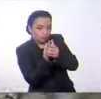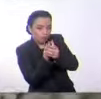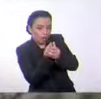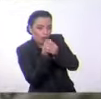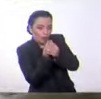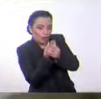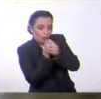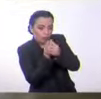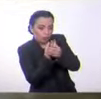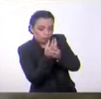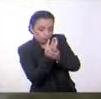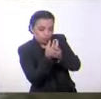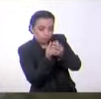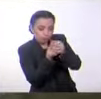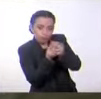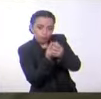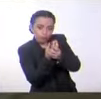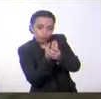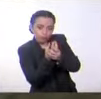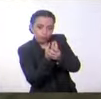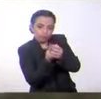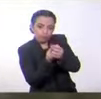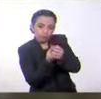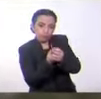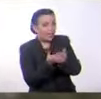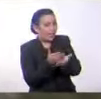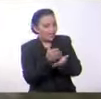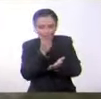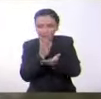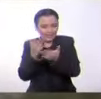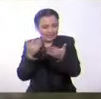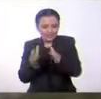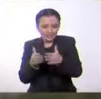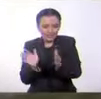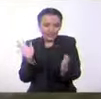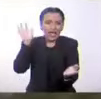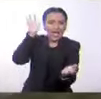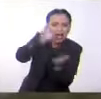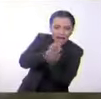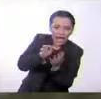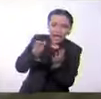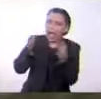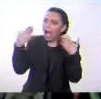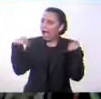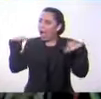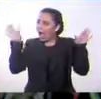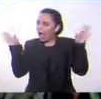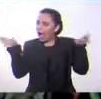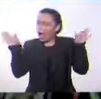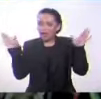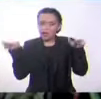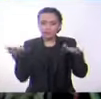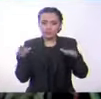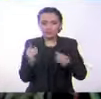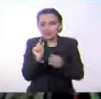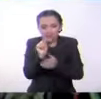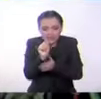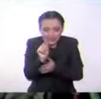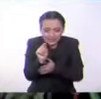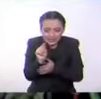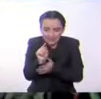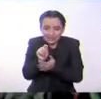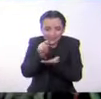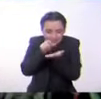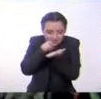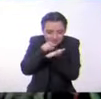de esta forma, reptiles, aves, insectos, etc. Ahora, hay huevos que